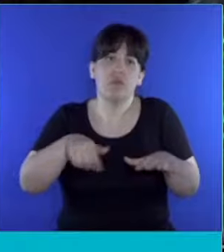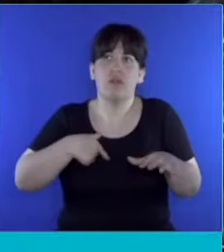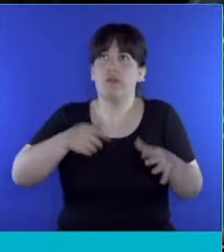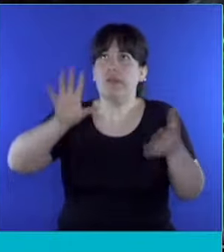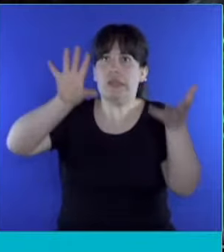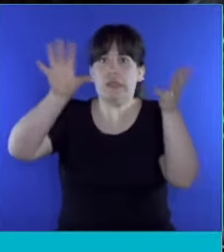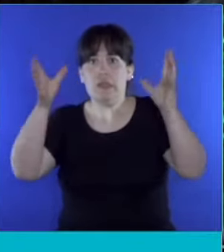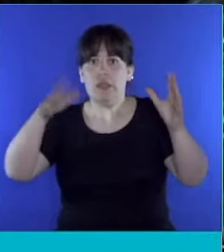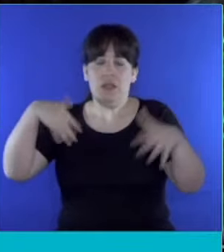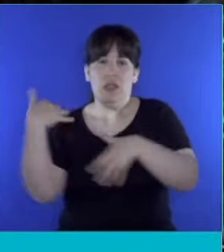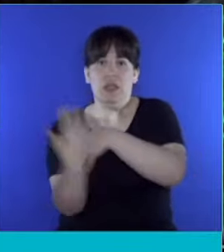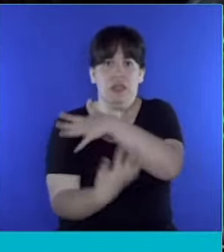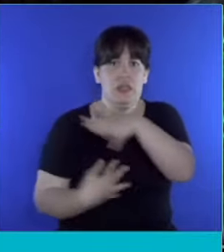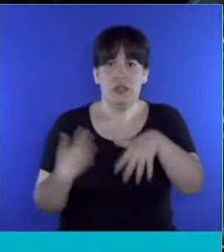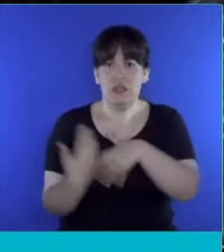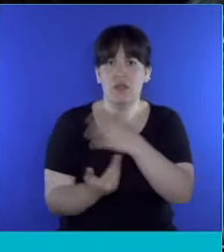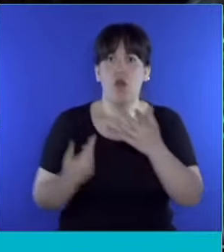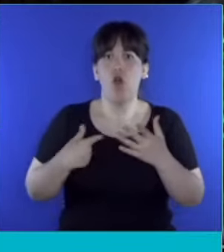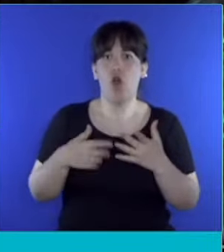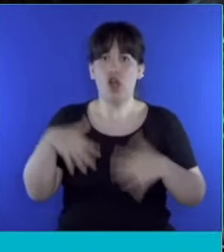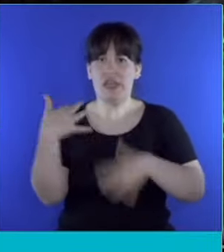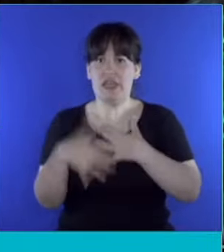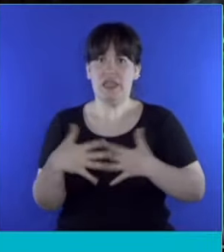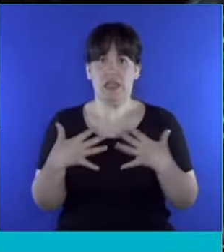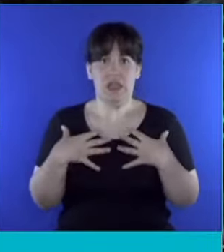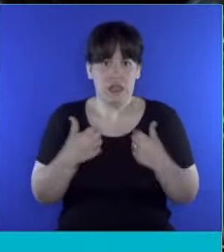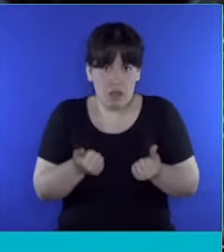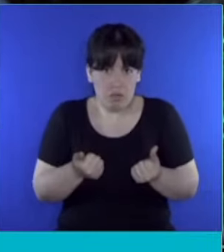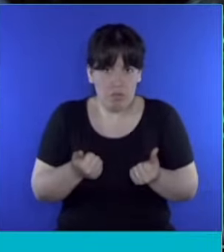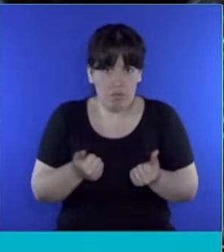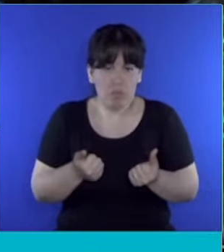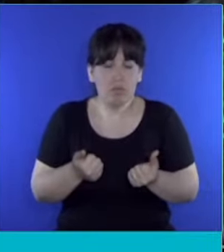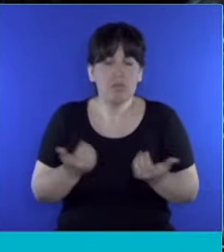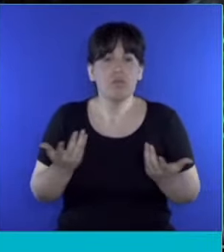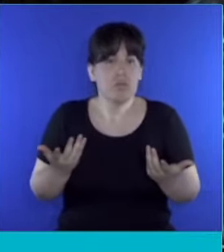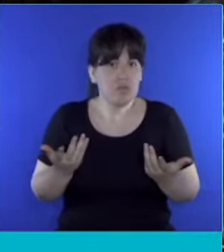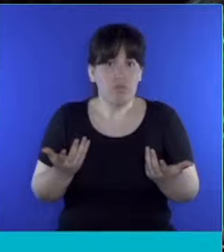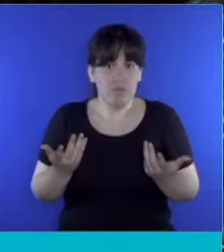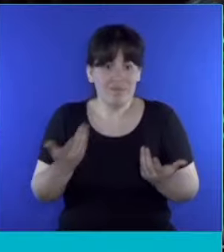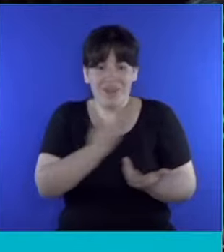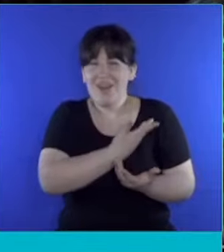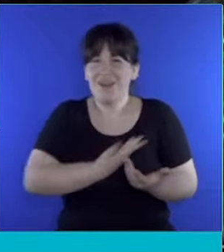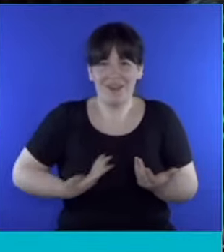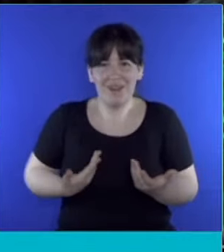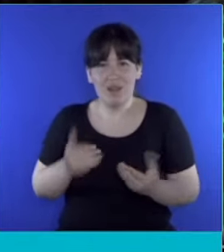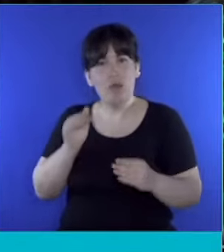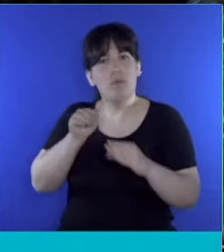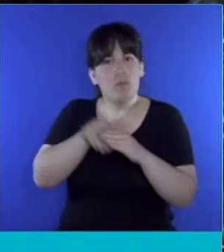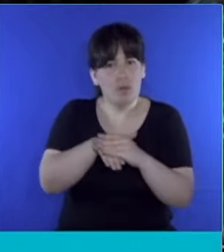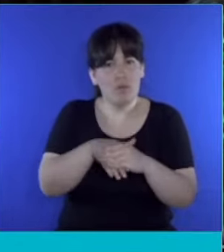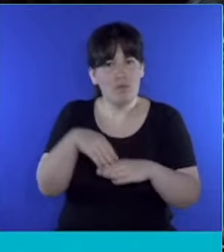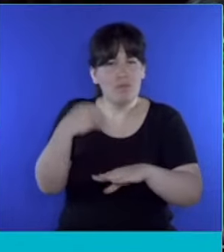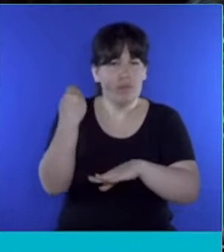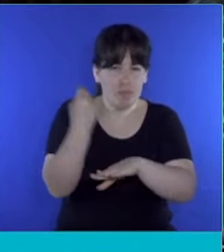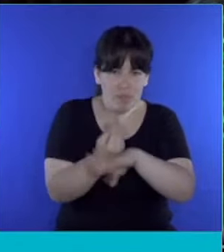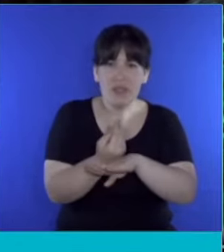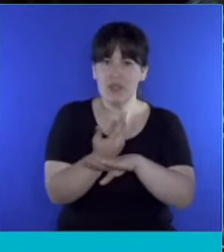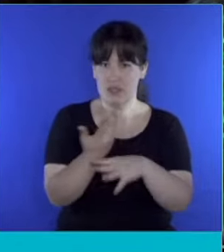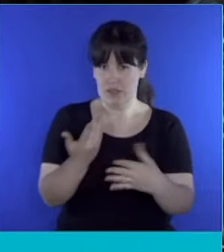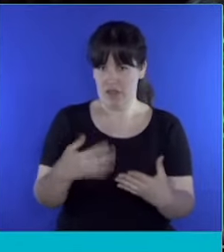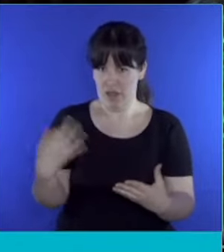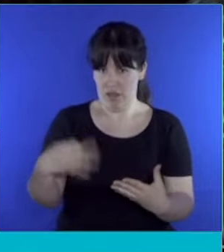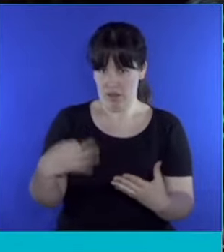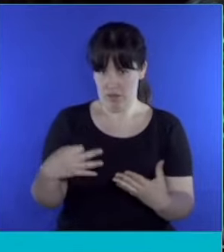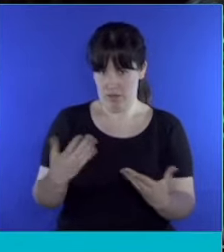climático, de una situación de crisis de salud, no hay duda que el Estado allí debe estar presente. Y